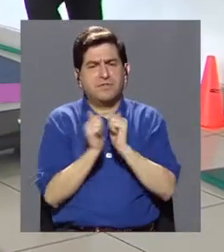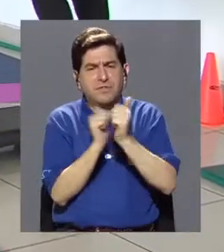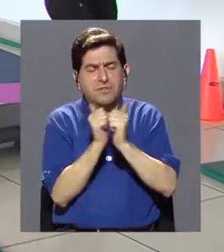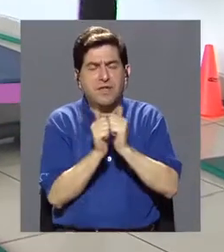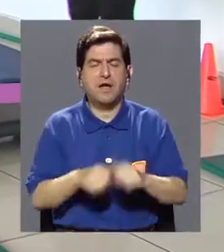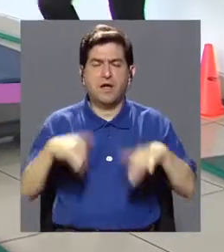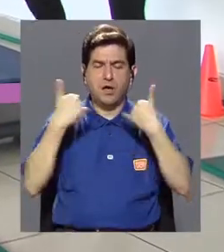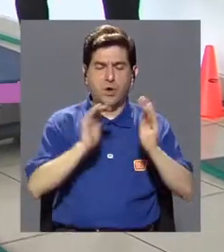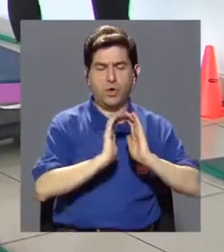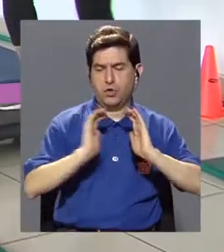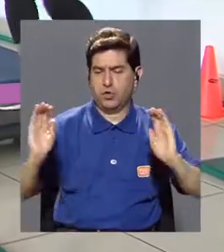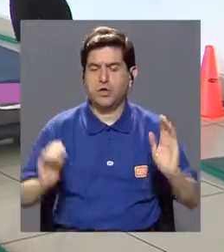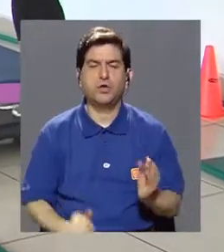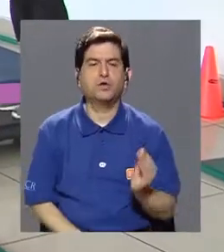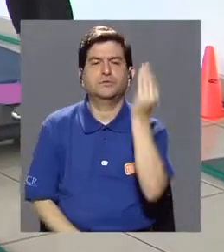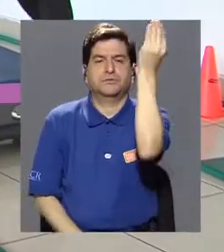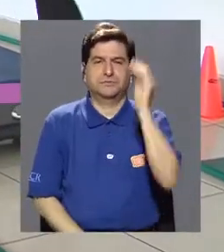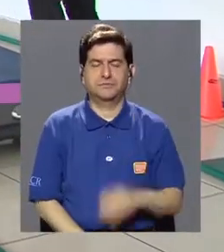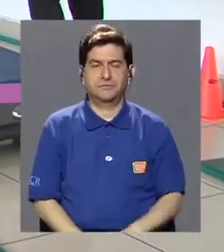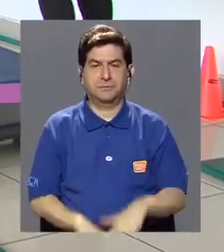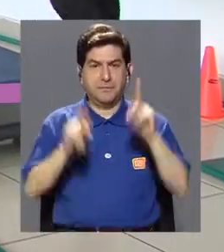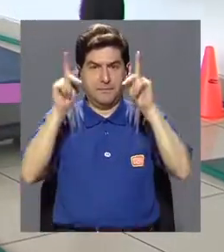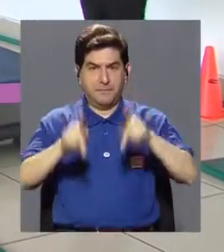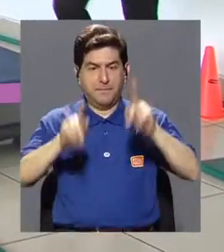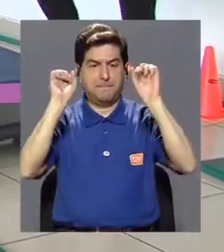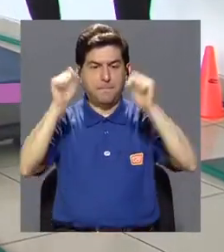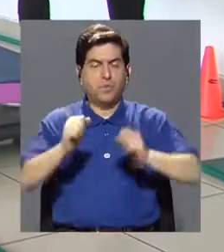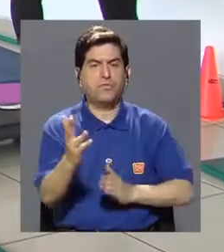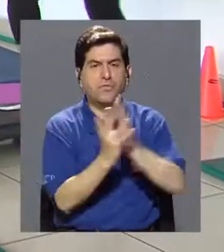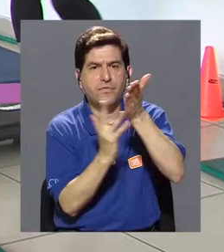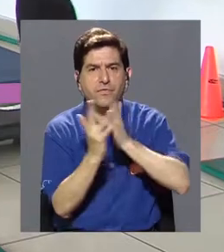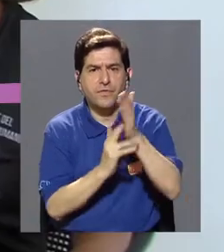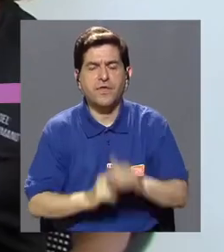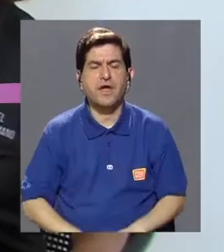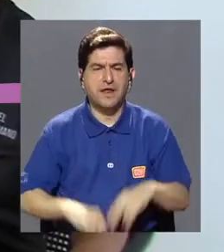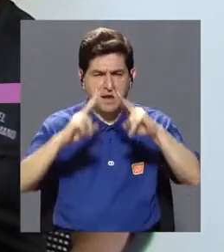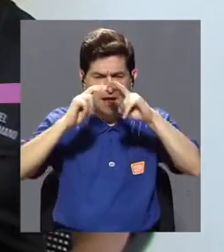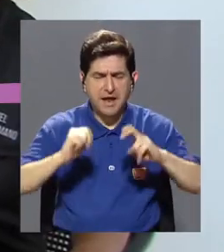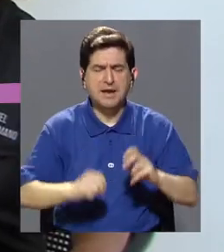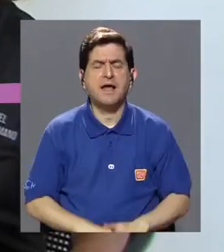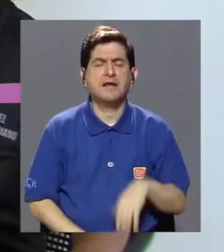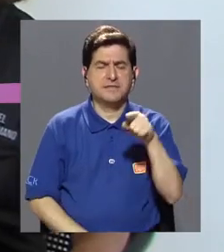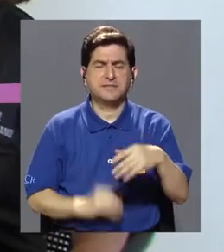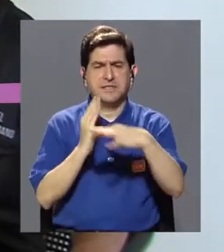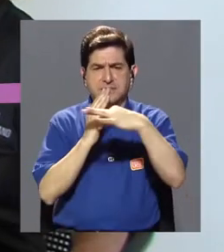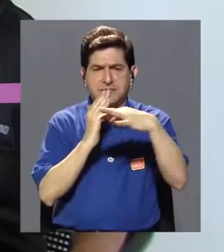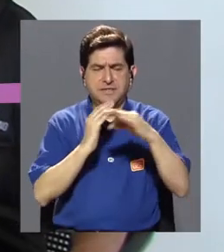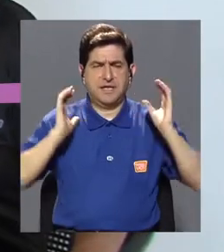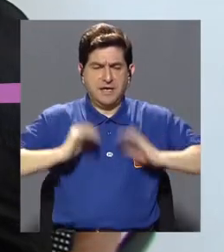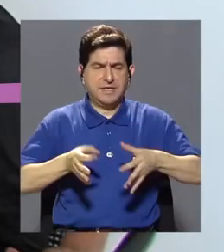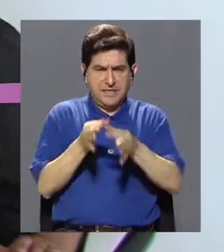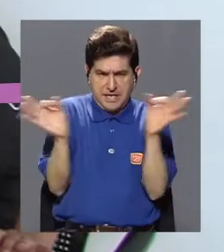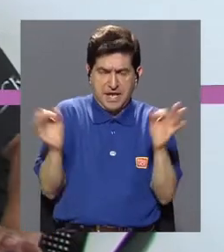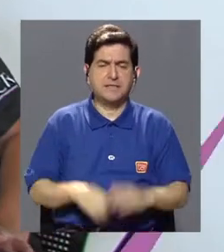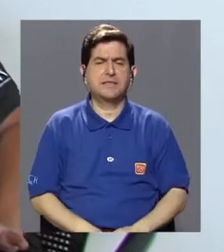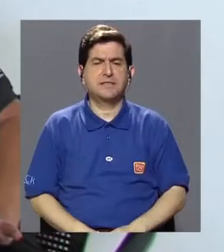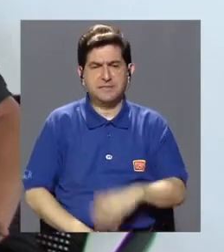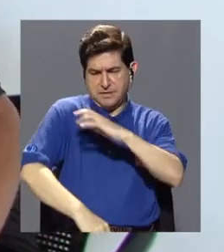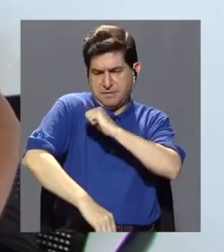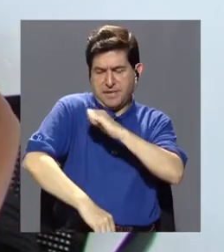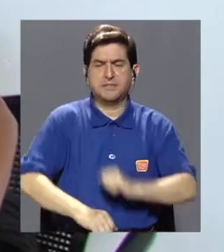deportivas y juegos para niños y adultos. Los asistentes pudieron acceder a revisión gratuita de grasa corporal, presión,